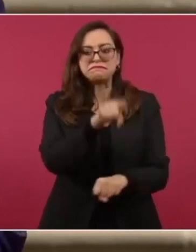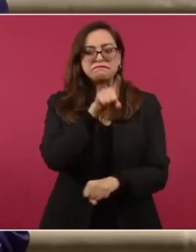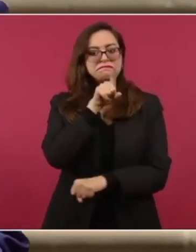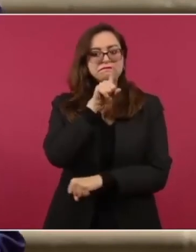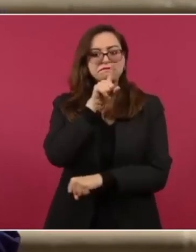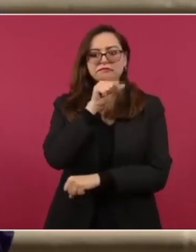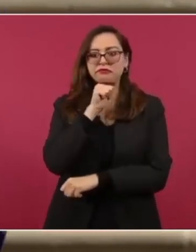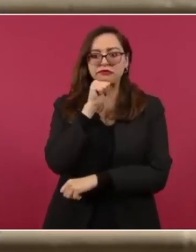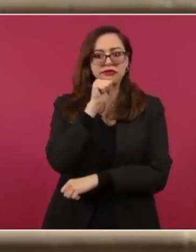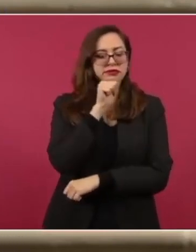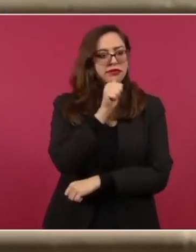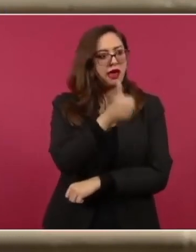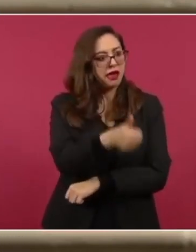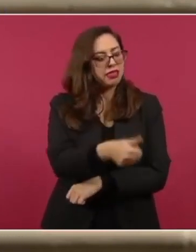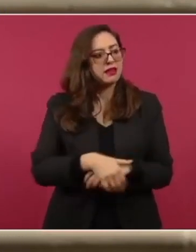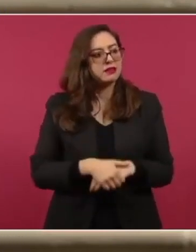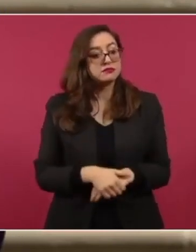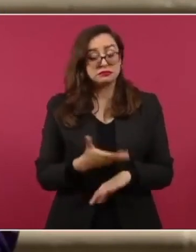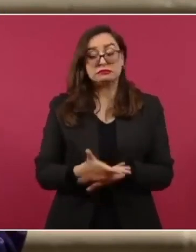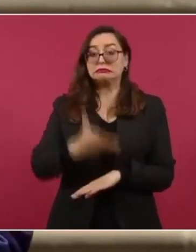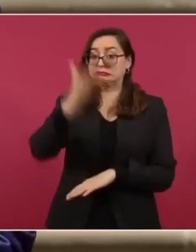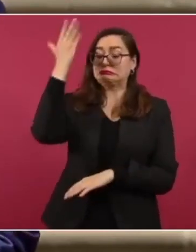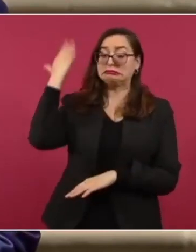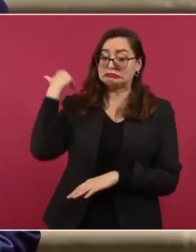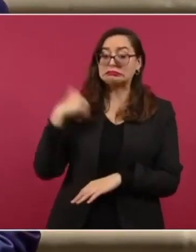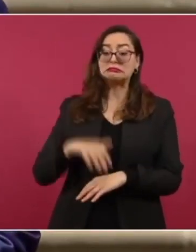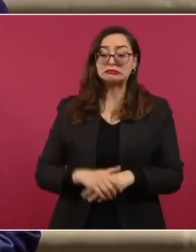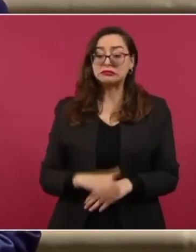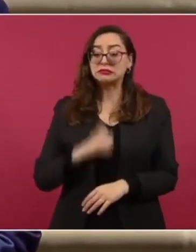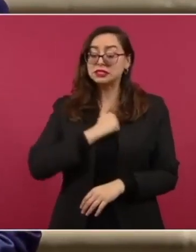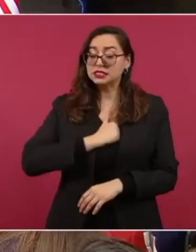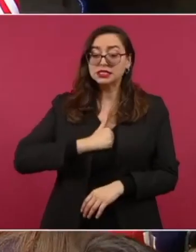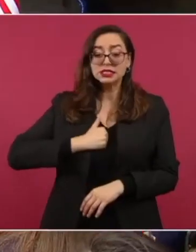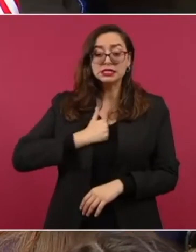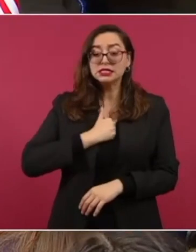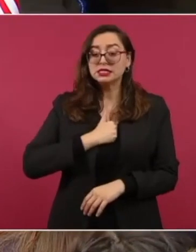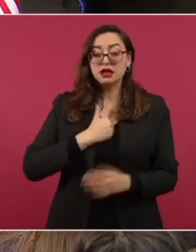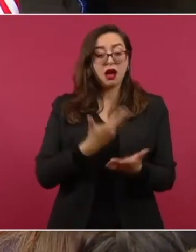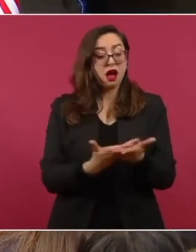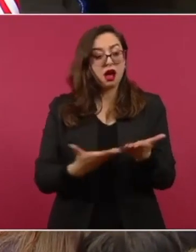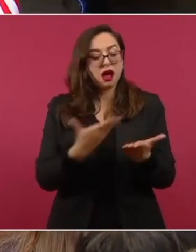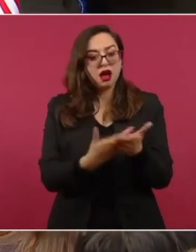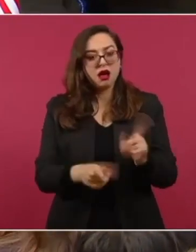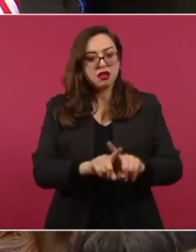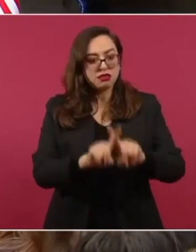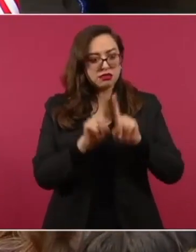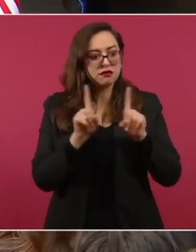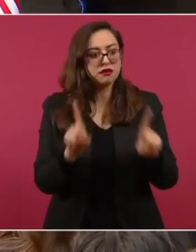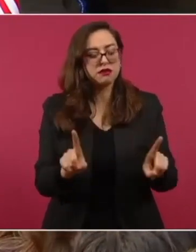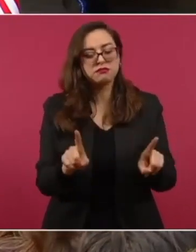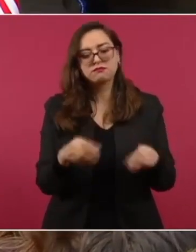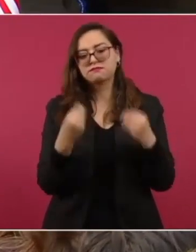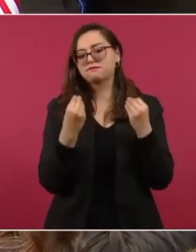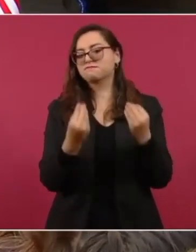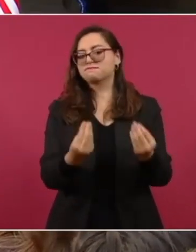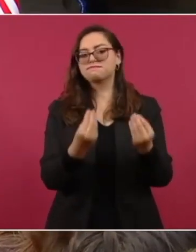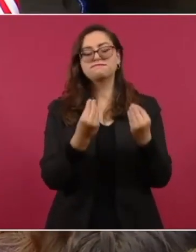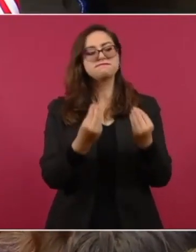lamentablemente en otros tiempos. ya lo hemos dicho y lo repito ahora.